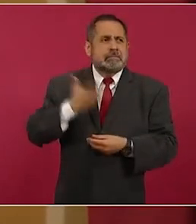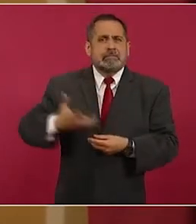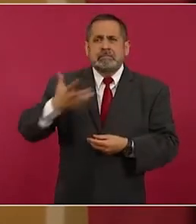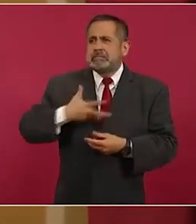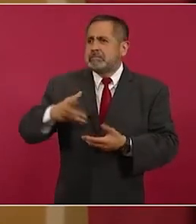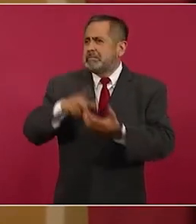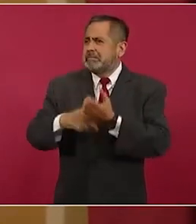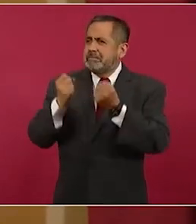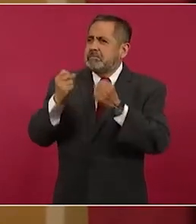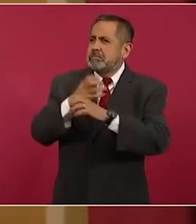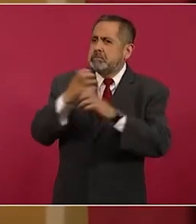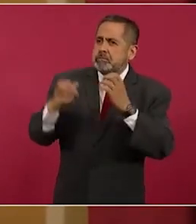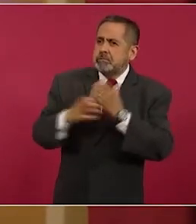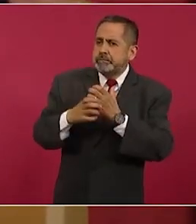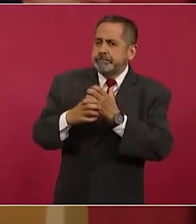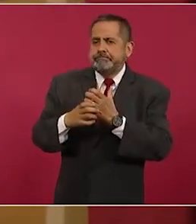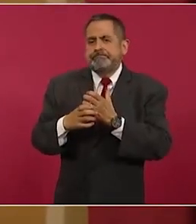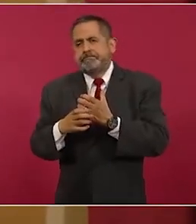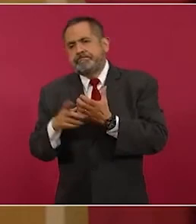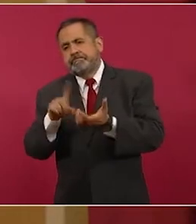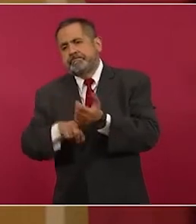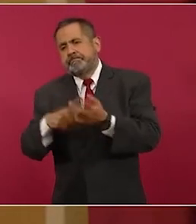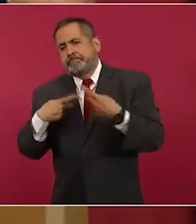que tenemos un gran potencial